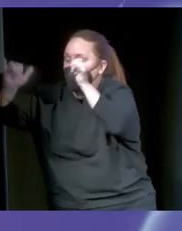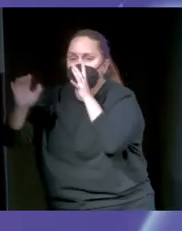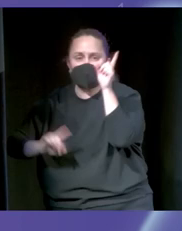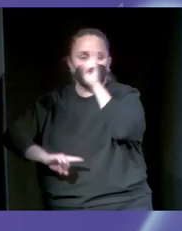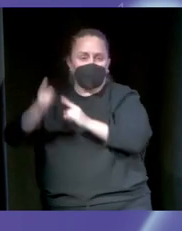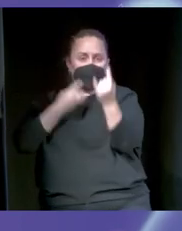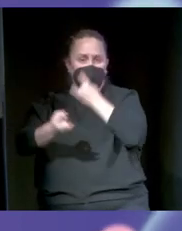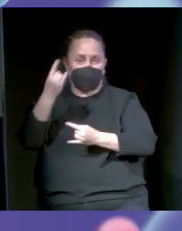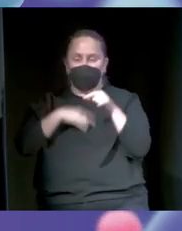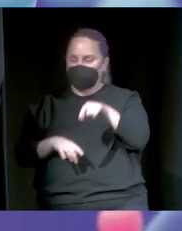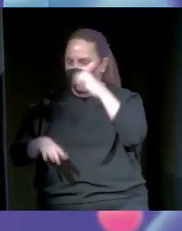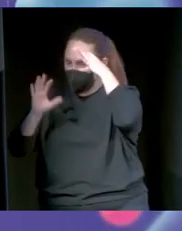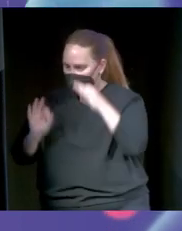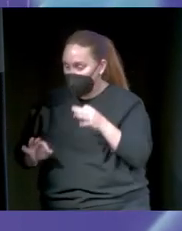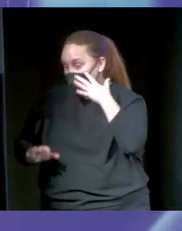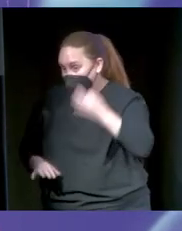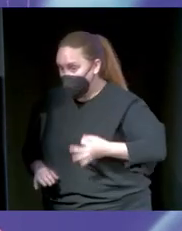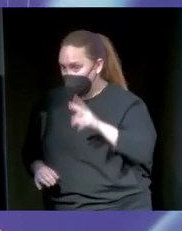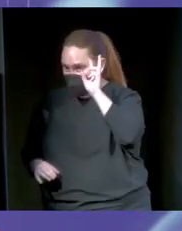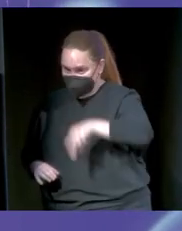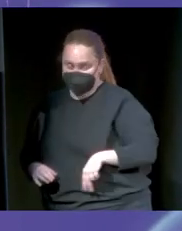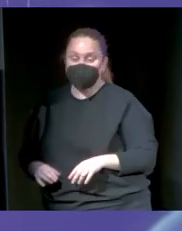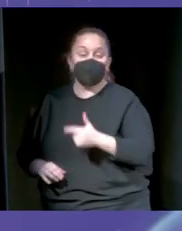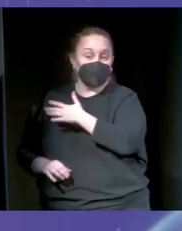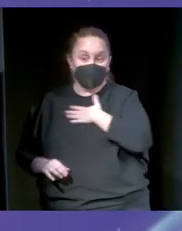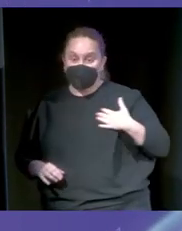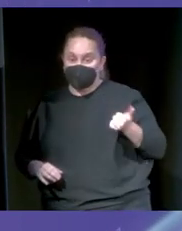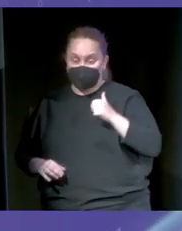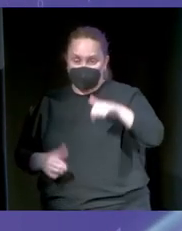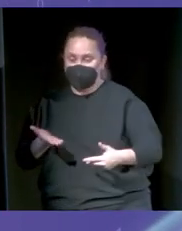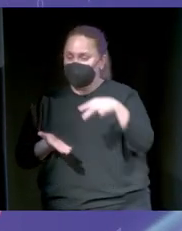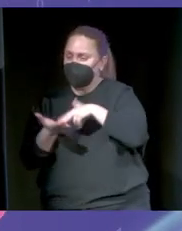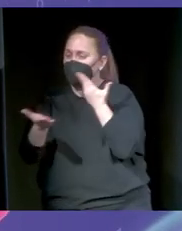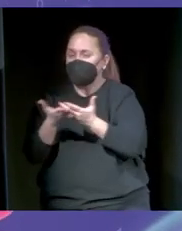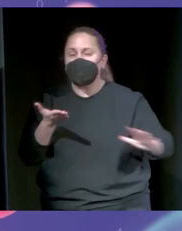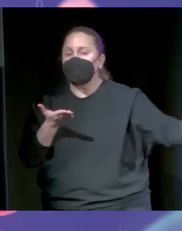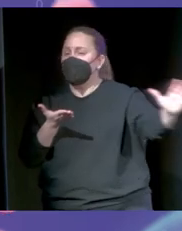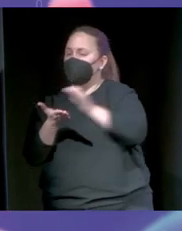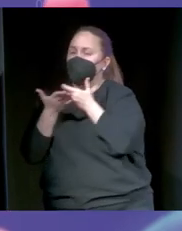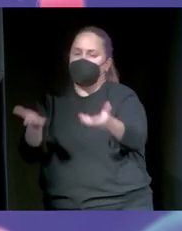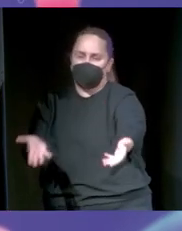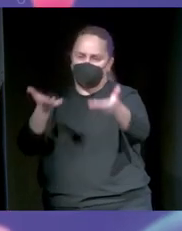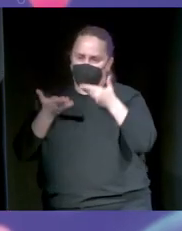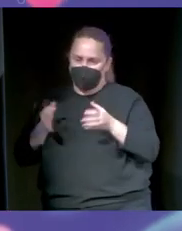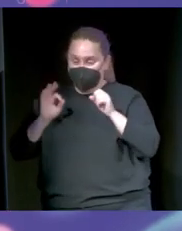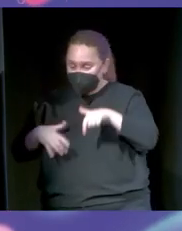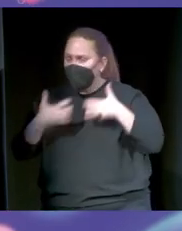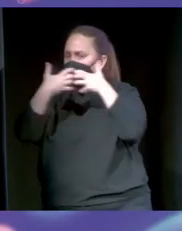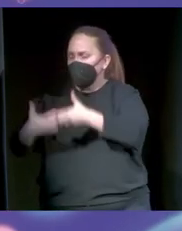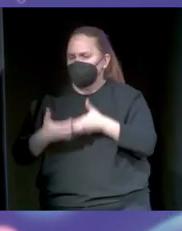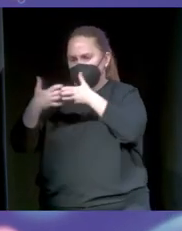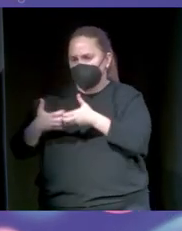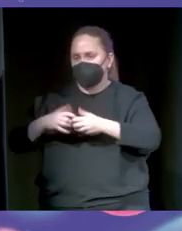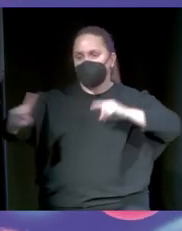peligro que tenemos. Entonces, quería aprovechar hoy que estoy aquí para pediros a todos que nos ayudéis en esta lucha que tenemos